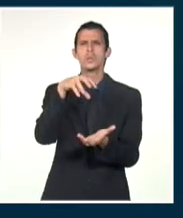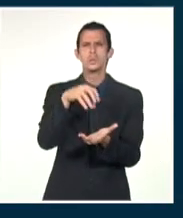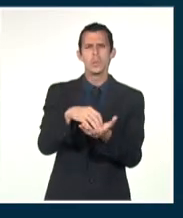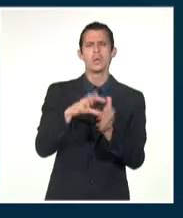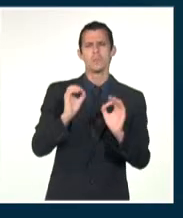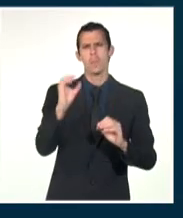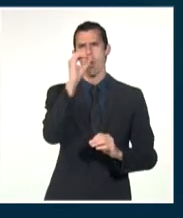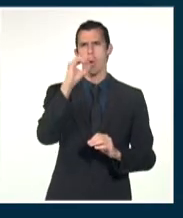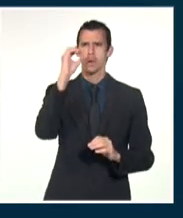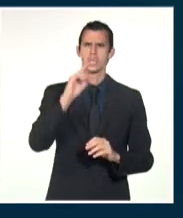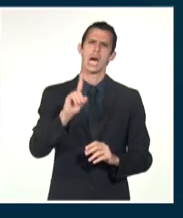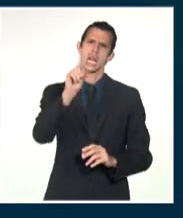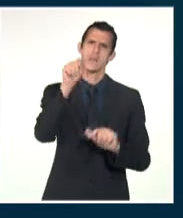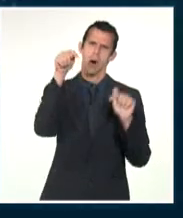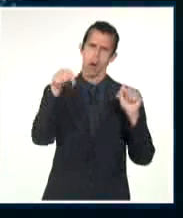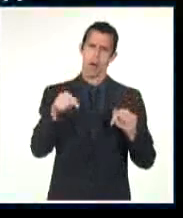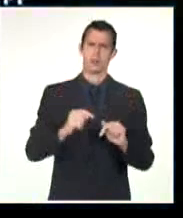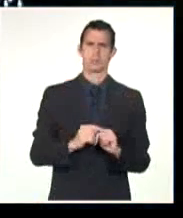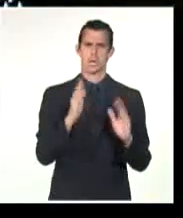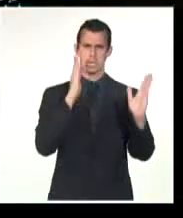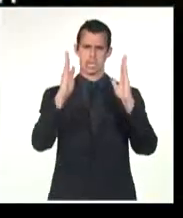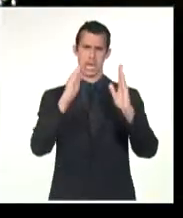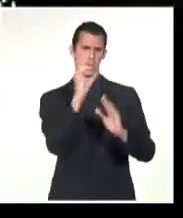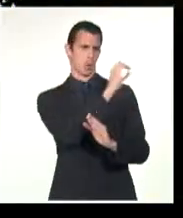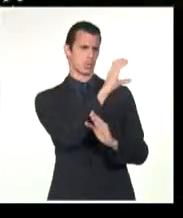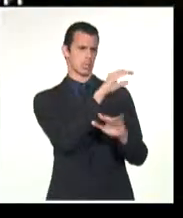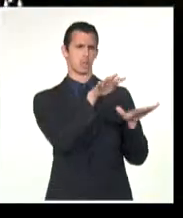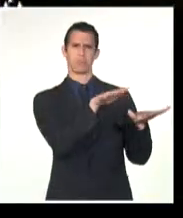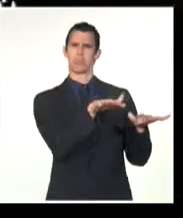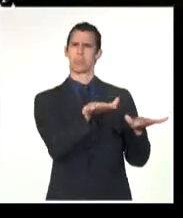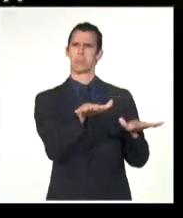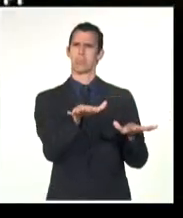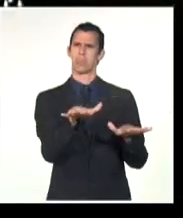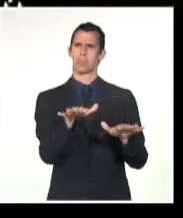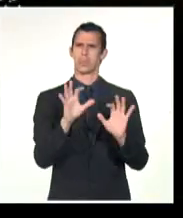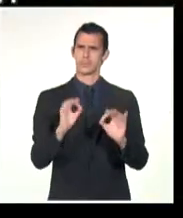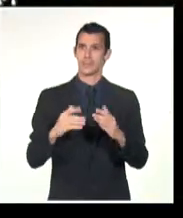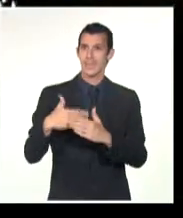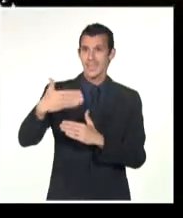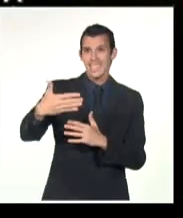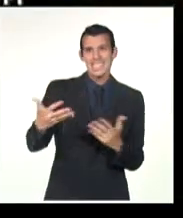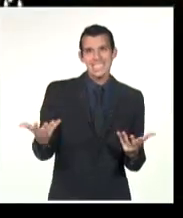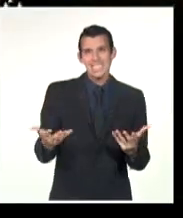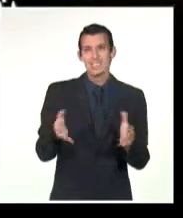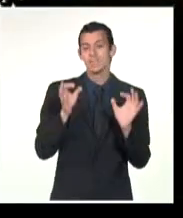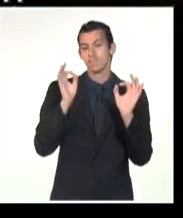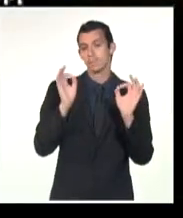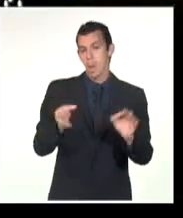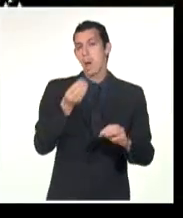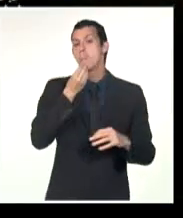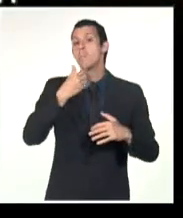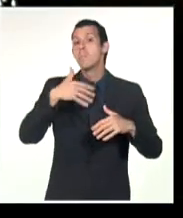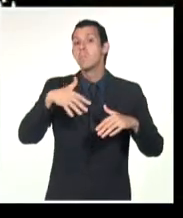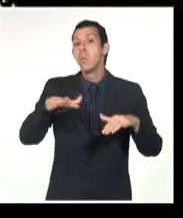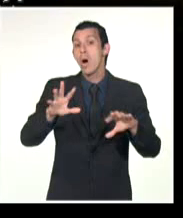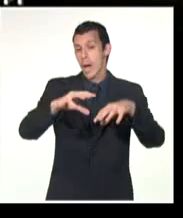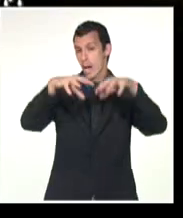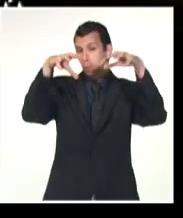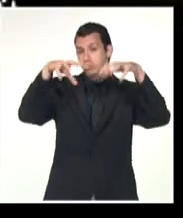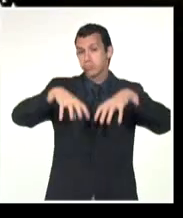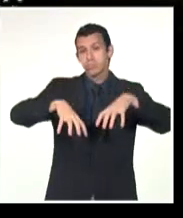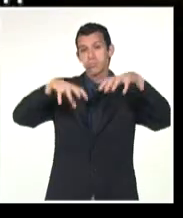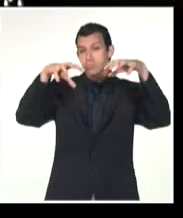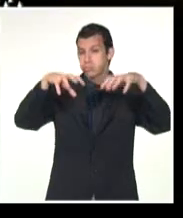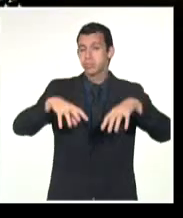Maicí y Mar Tranquila en el resto de la costa sur. Para los próximos tres días se mantiene alta probabilidad de lluvias en gran parte de